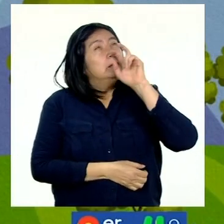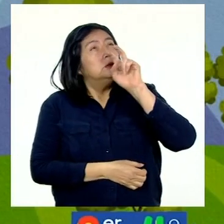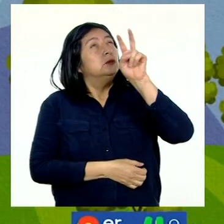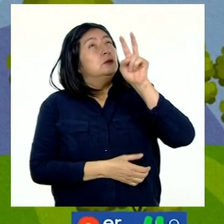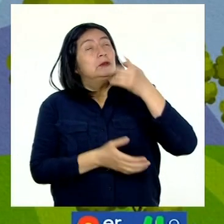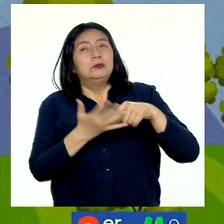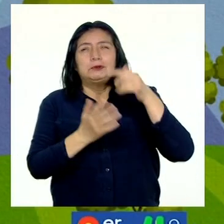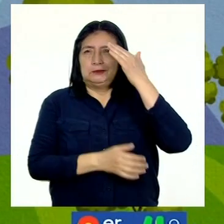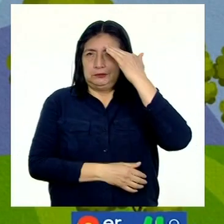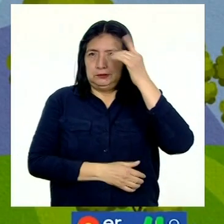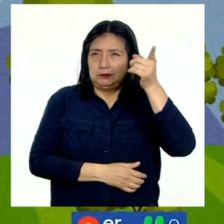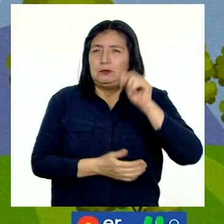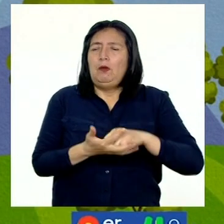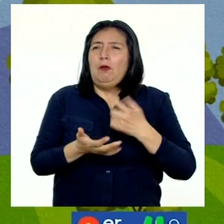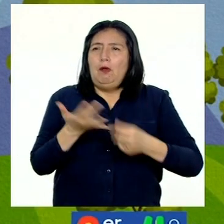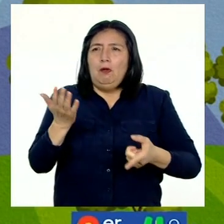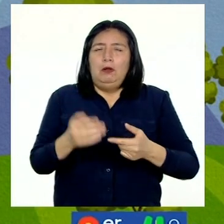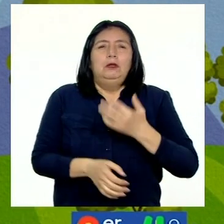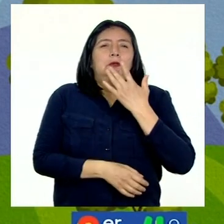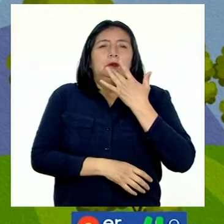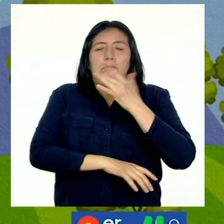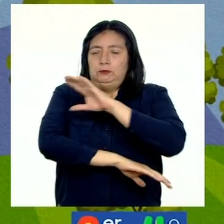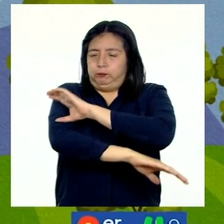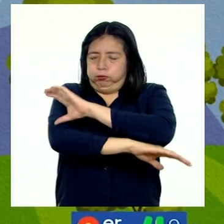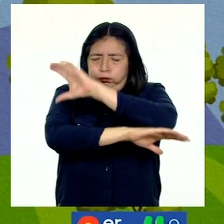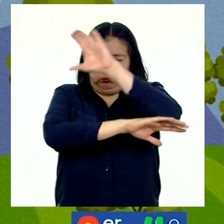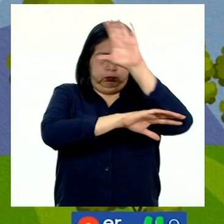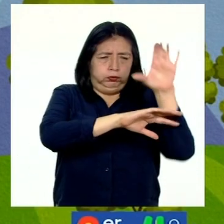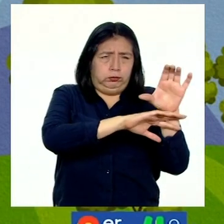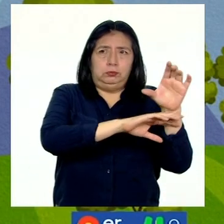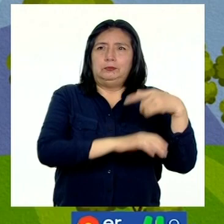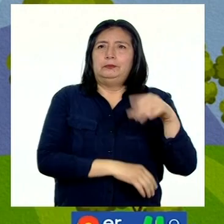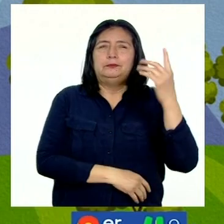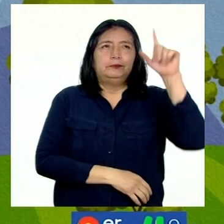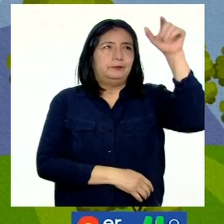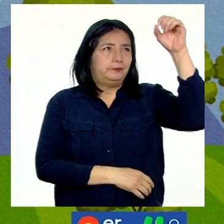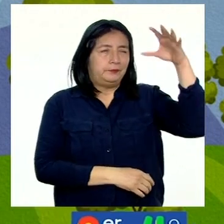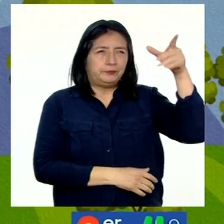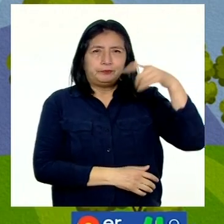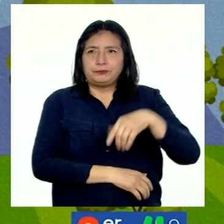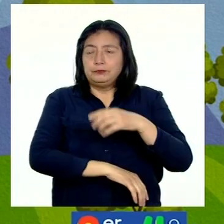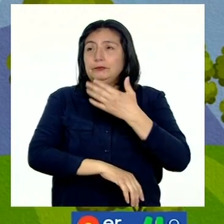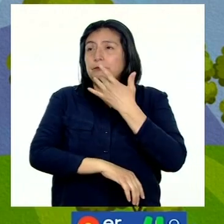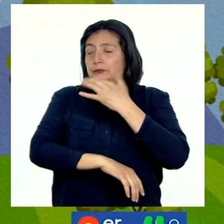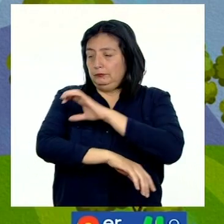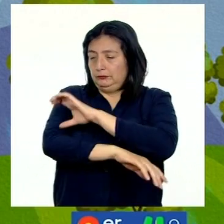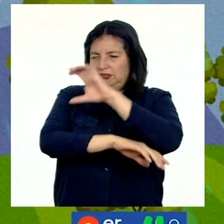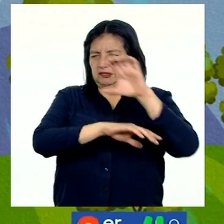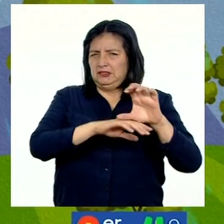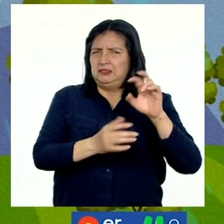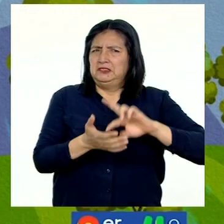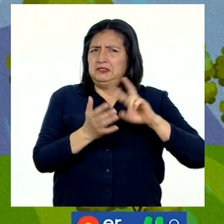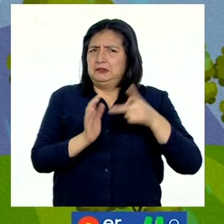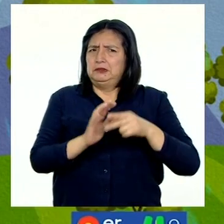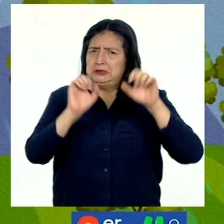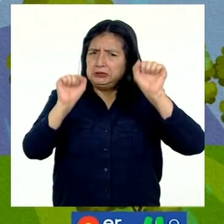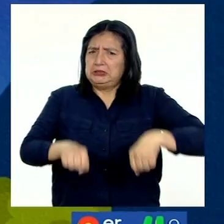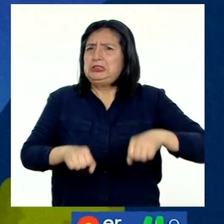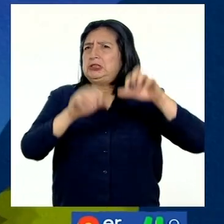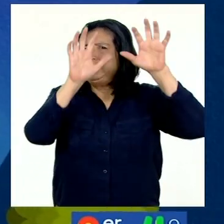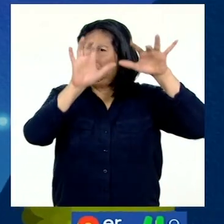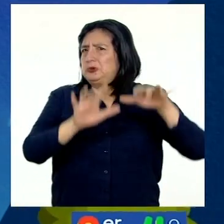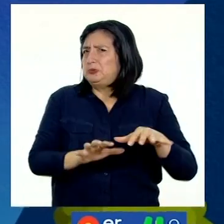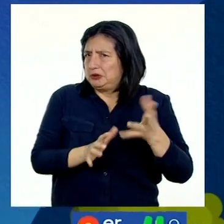conocida es la presencia del arco iris en el sol. El arco iris indica que habrá lluvia.